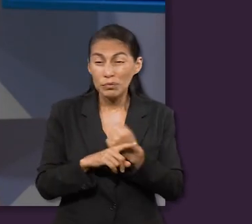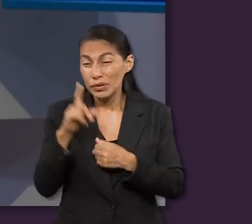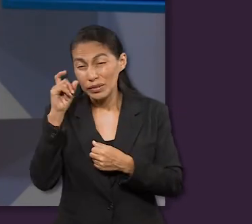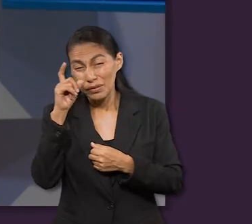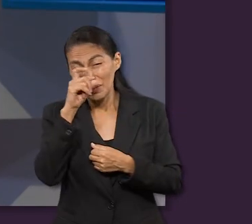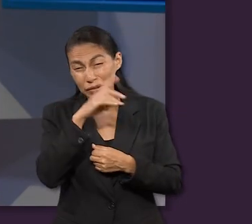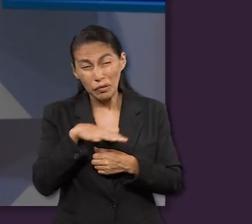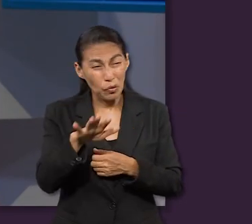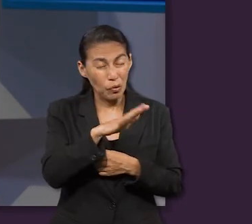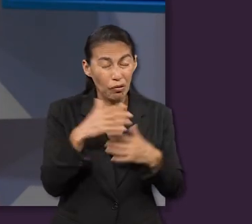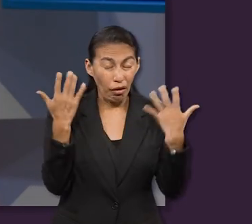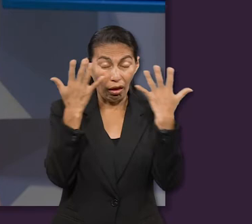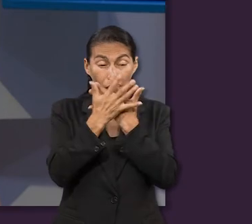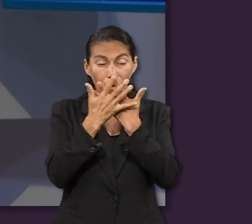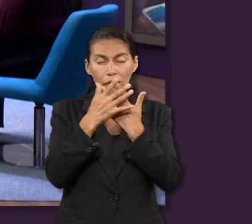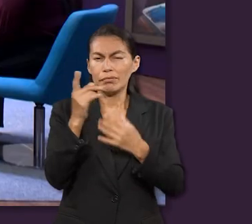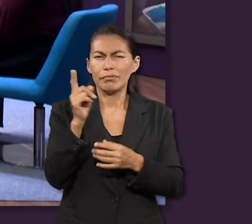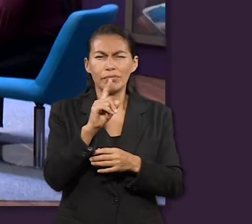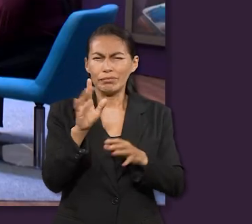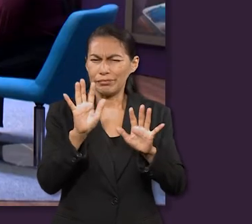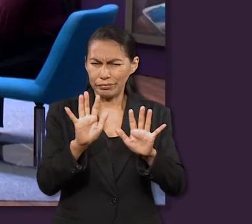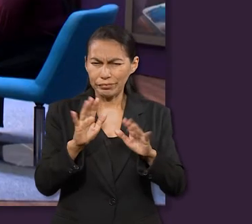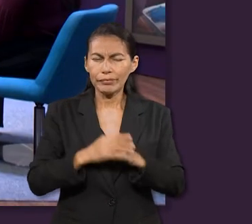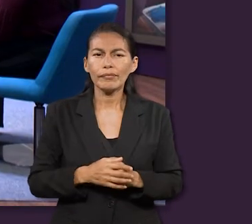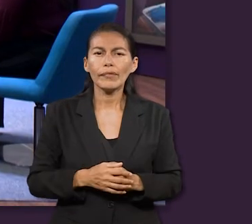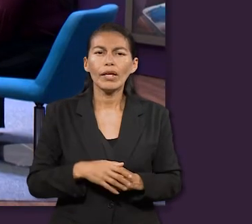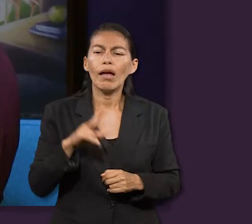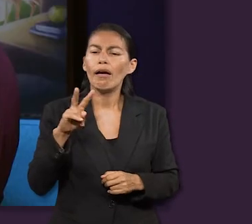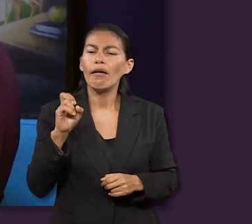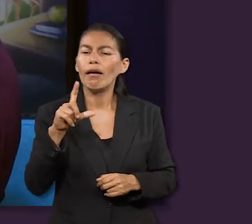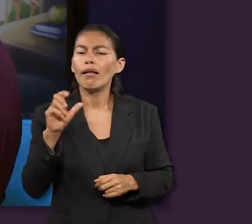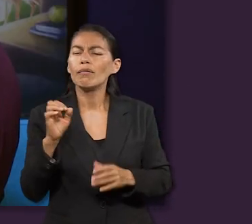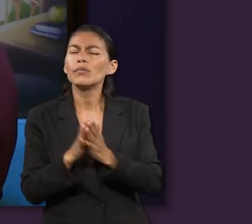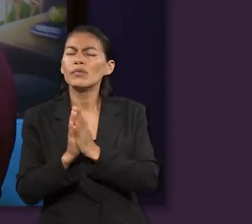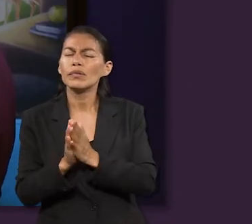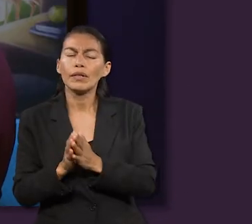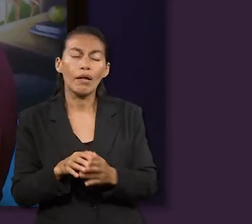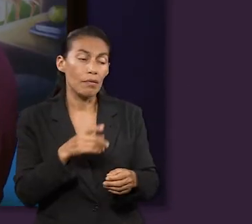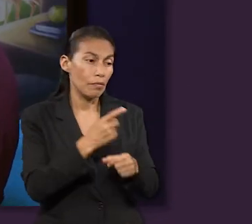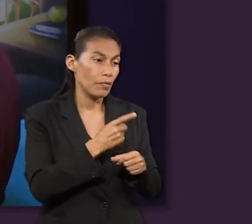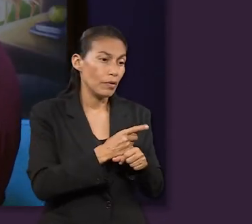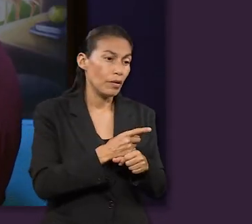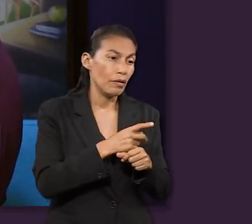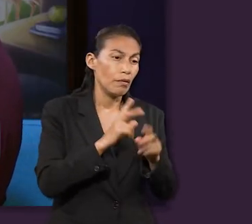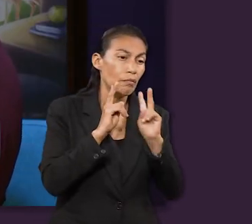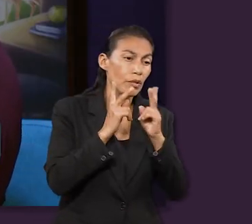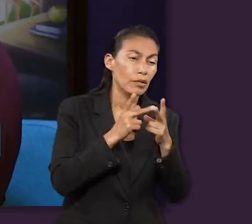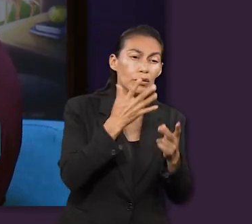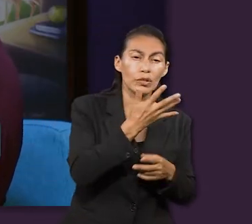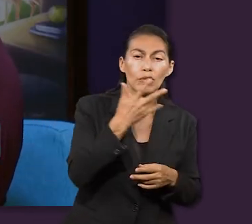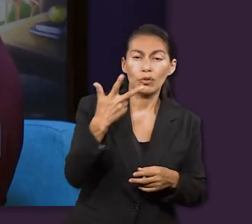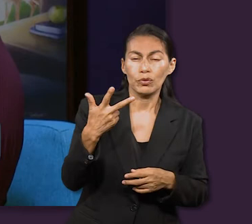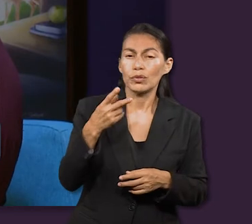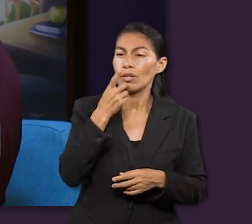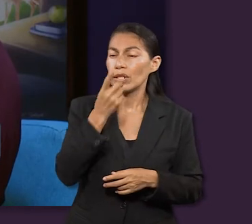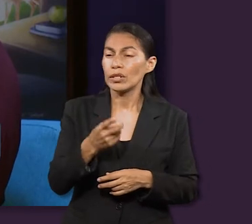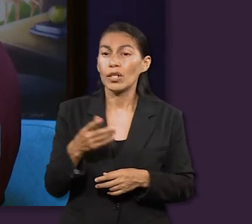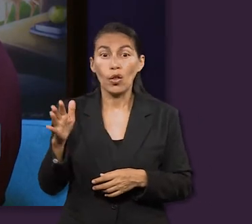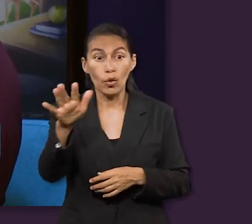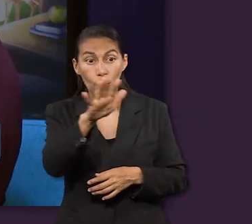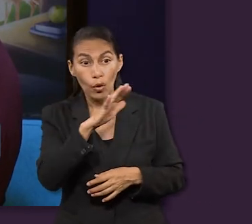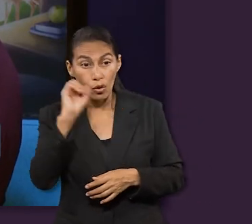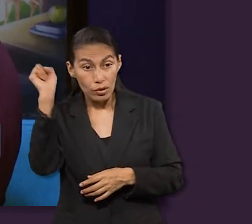lleguen esas circunstancias. Y me gustaría que Vale nos ayudara a leerla. En Primera de Pedro 5.8 dice, Sed sobrios y velad,